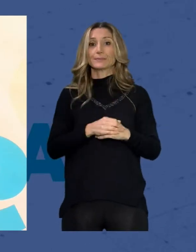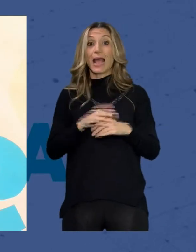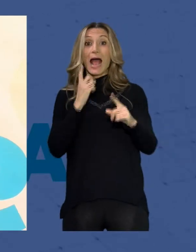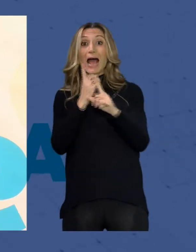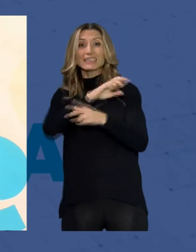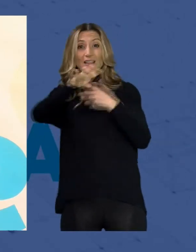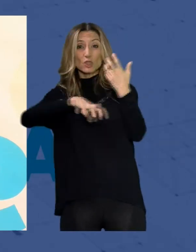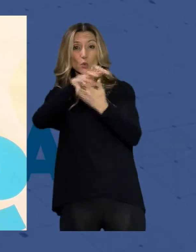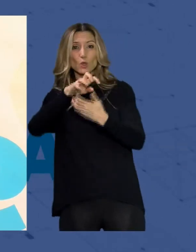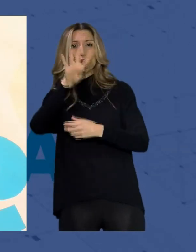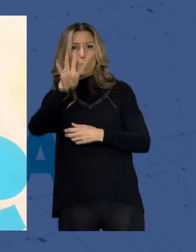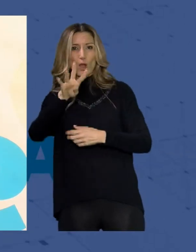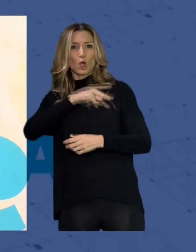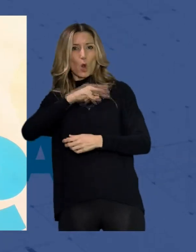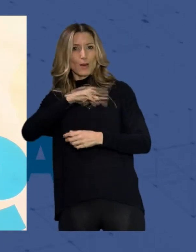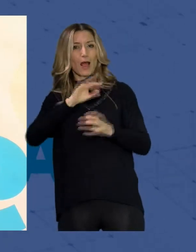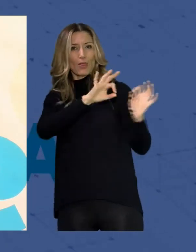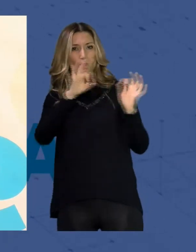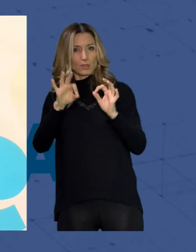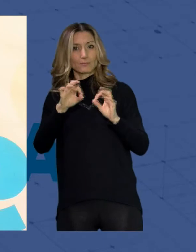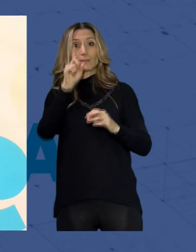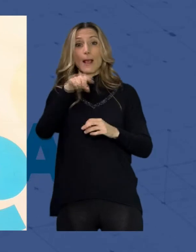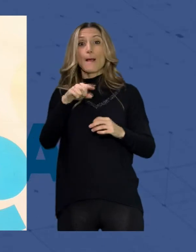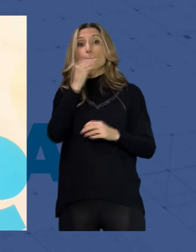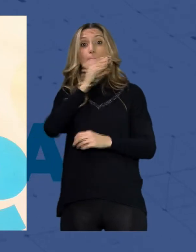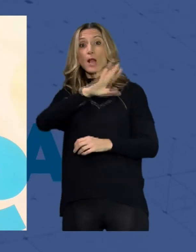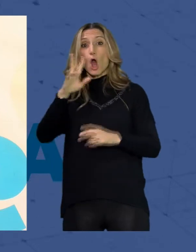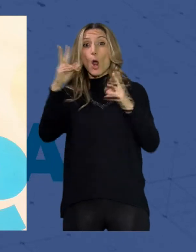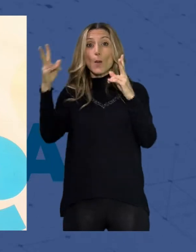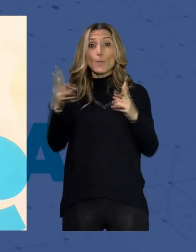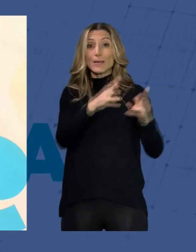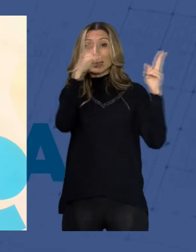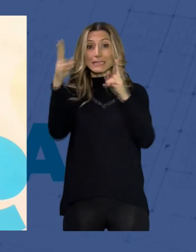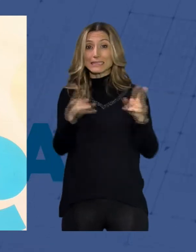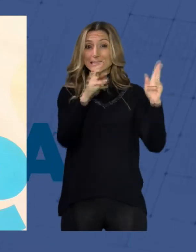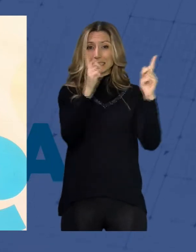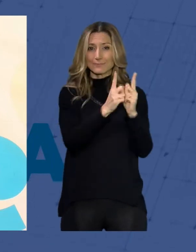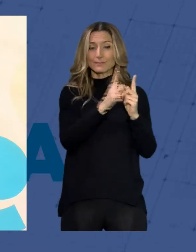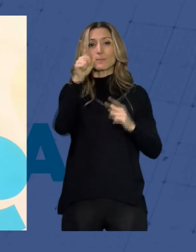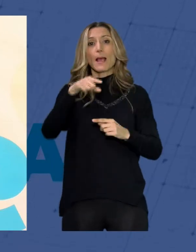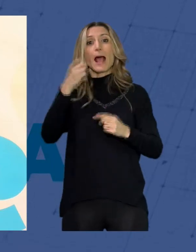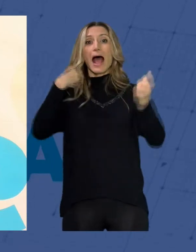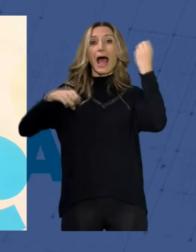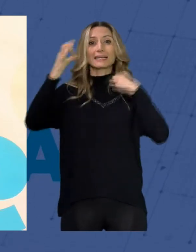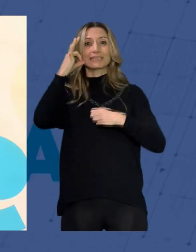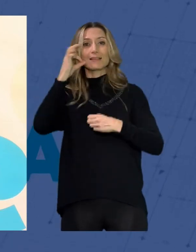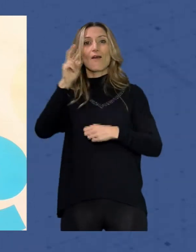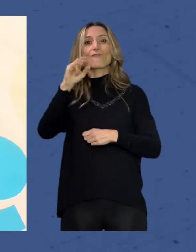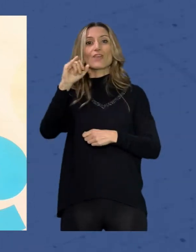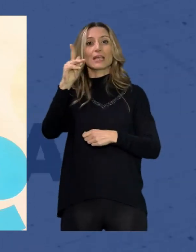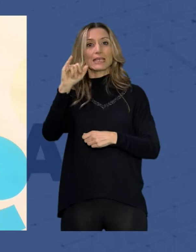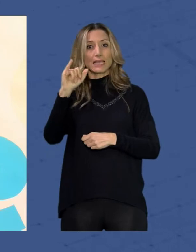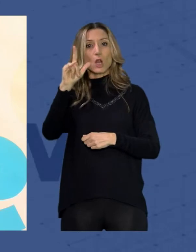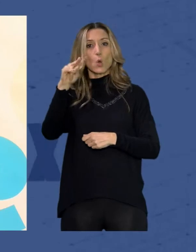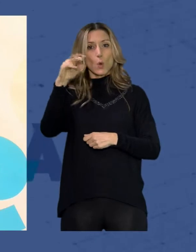nominaciones Mejor Miniserie Mejor Actriz como con Vicky Luengo y hay 2 nominaciones a Mejor